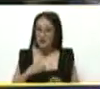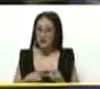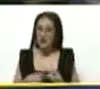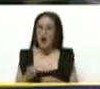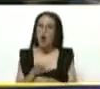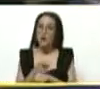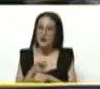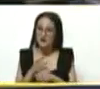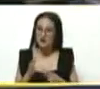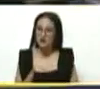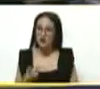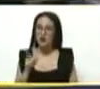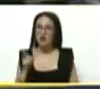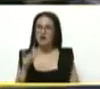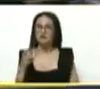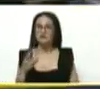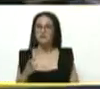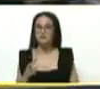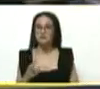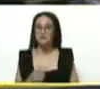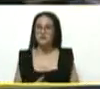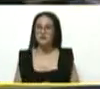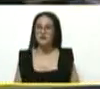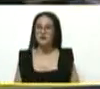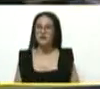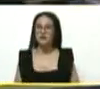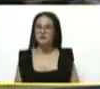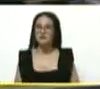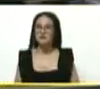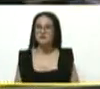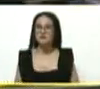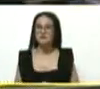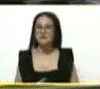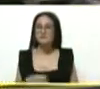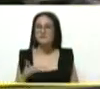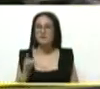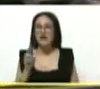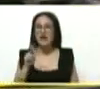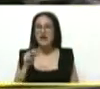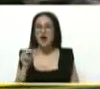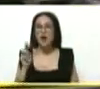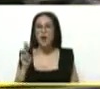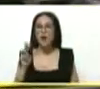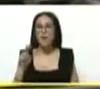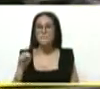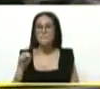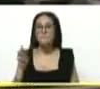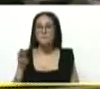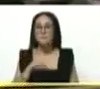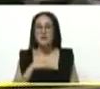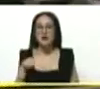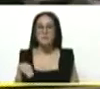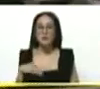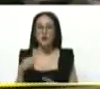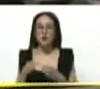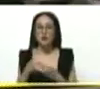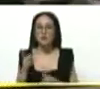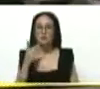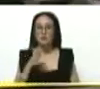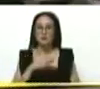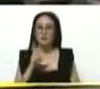para gobernaciones. Compañero Naún Fernández, miembro del buro político del PSUV, que